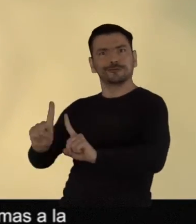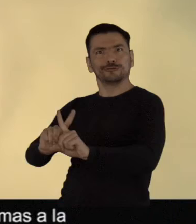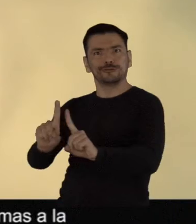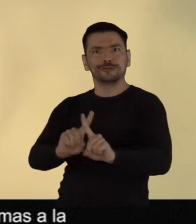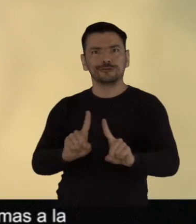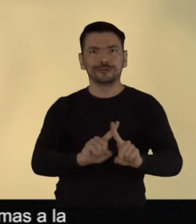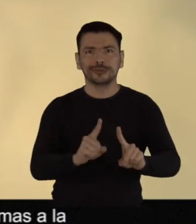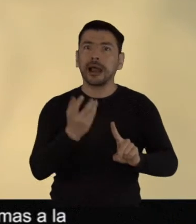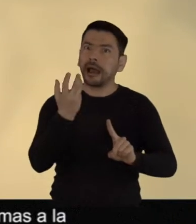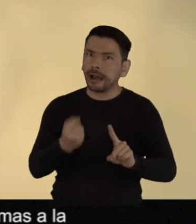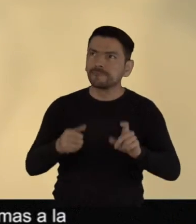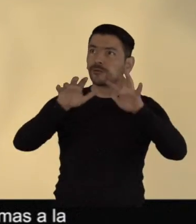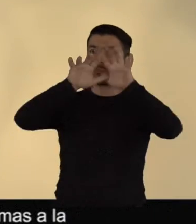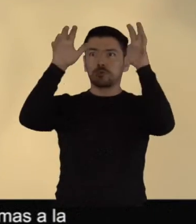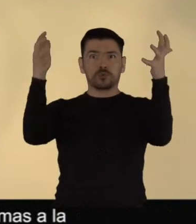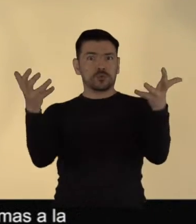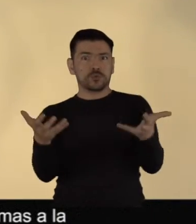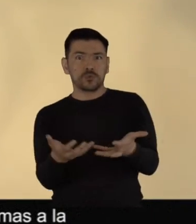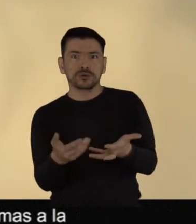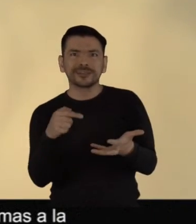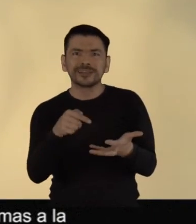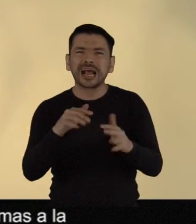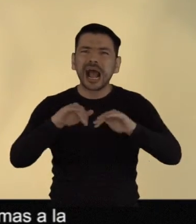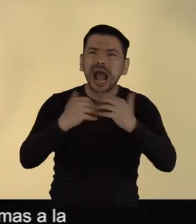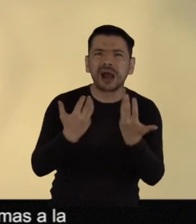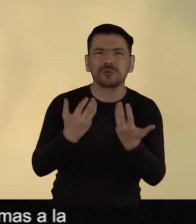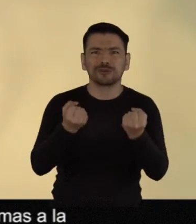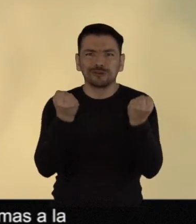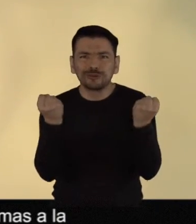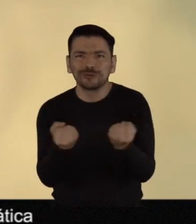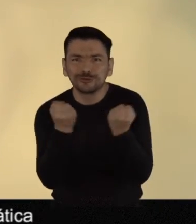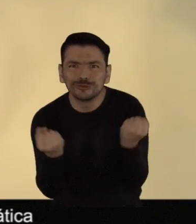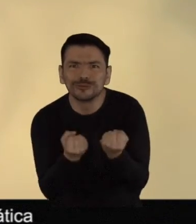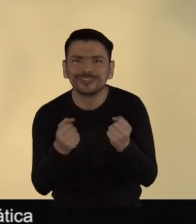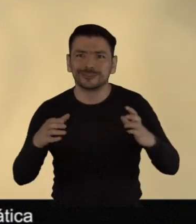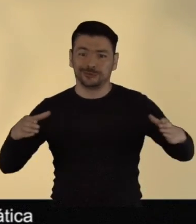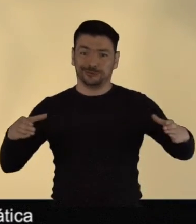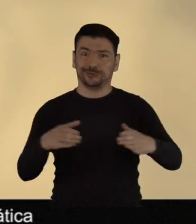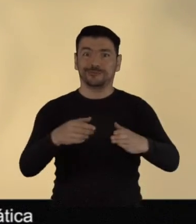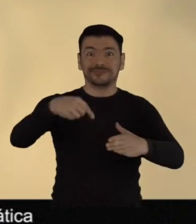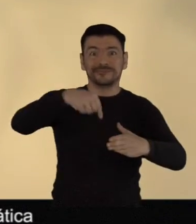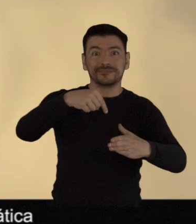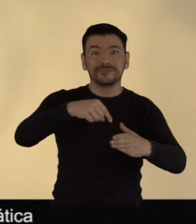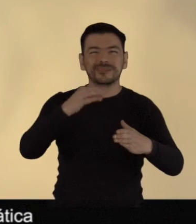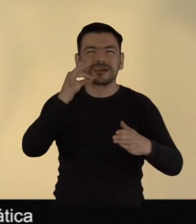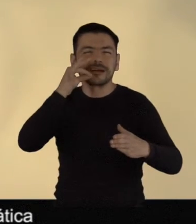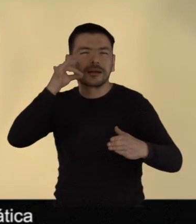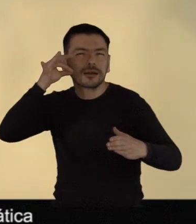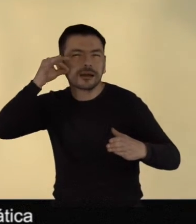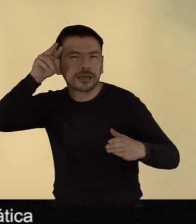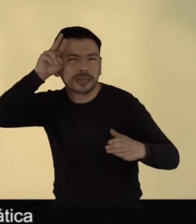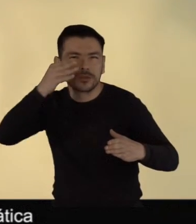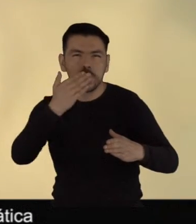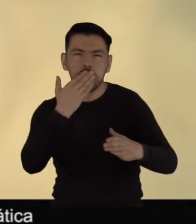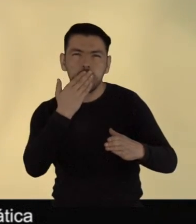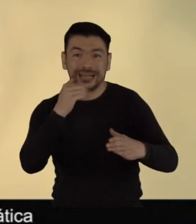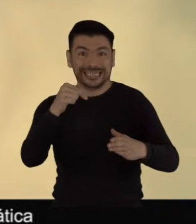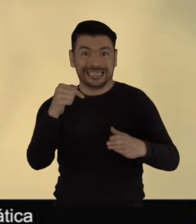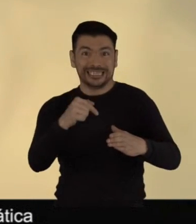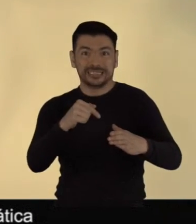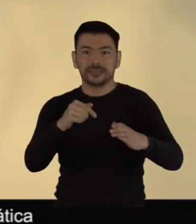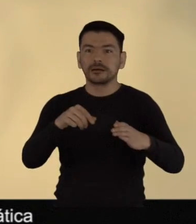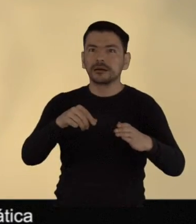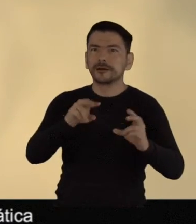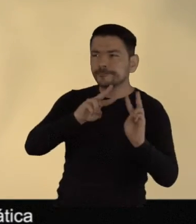ellas plantean nuevos temas a la Agenda Internacional de Pueblos Indígenas, aquellos vinculados a la problemática específica